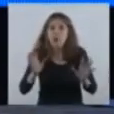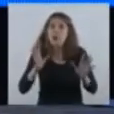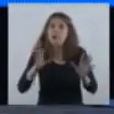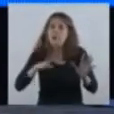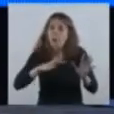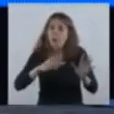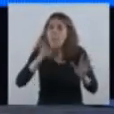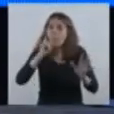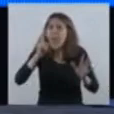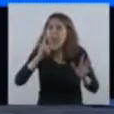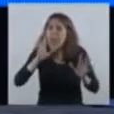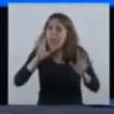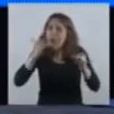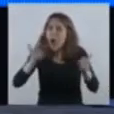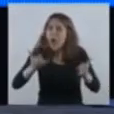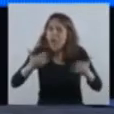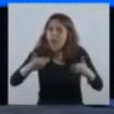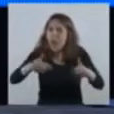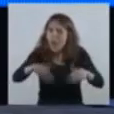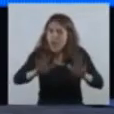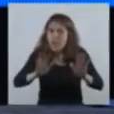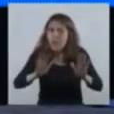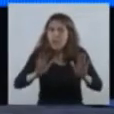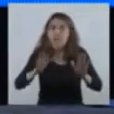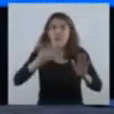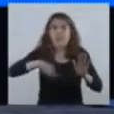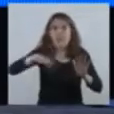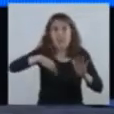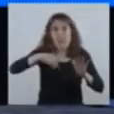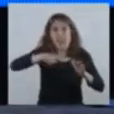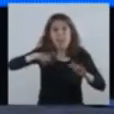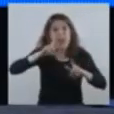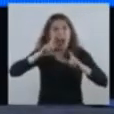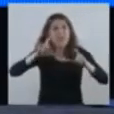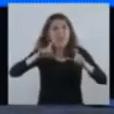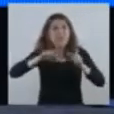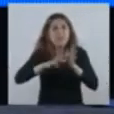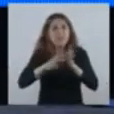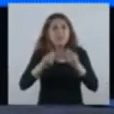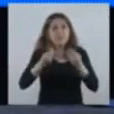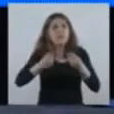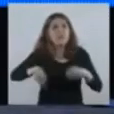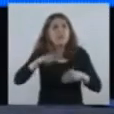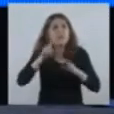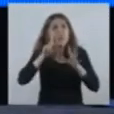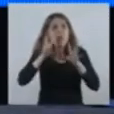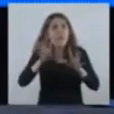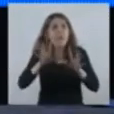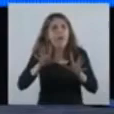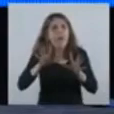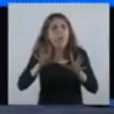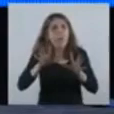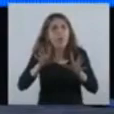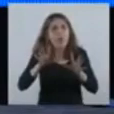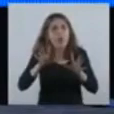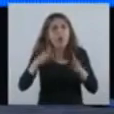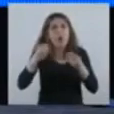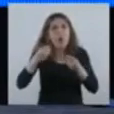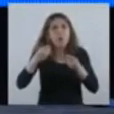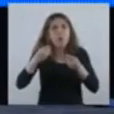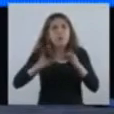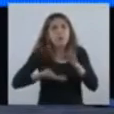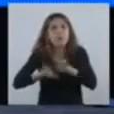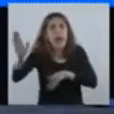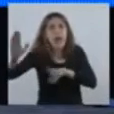latente. Y el estar muy atentos nos exige hacer muy cuidadosos con el contacto con el otro.